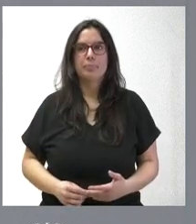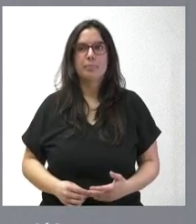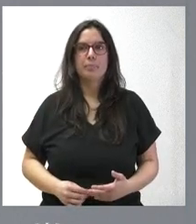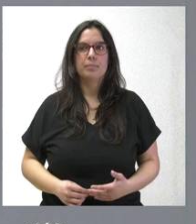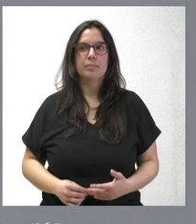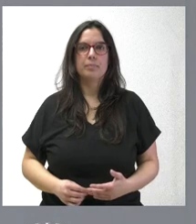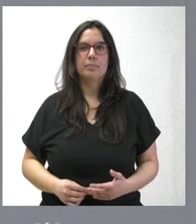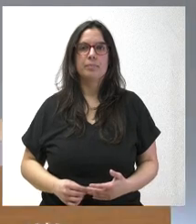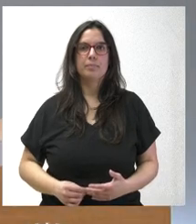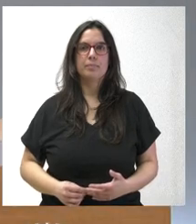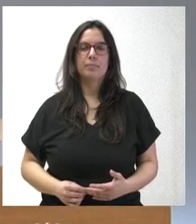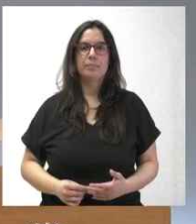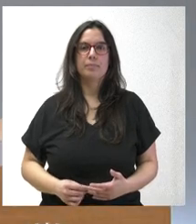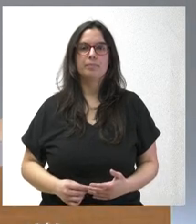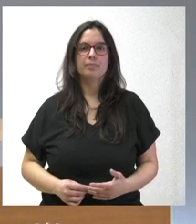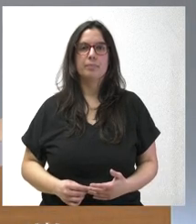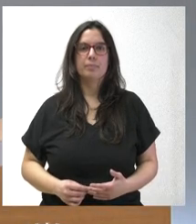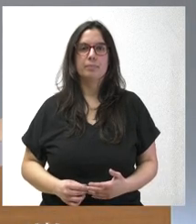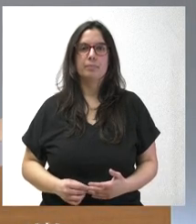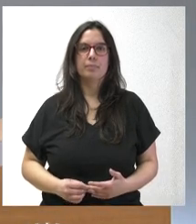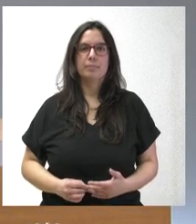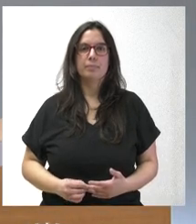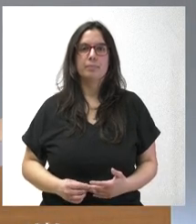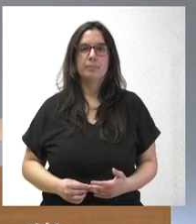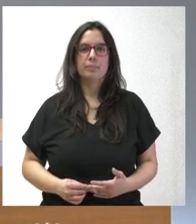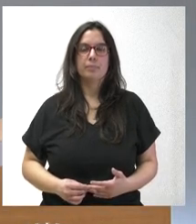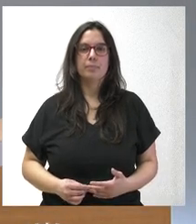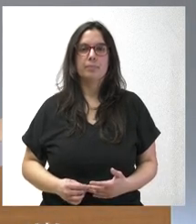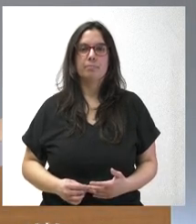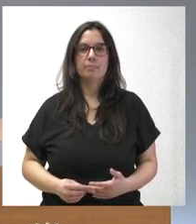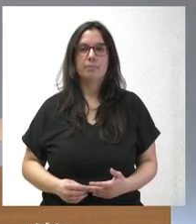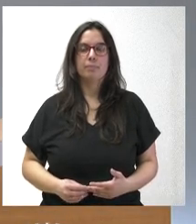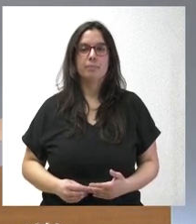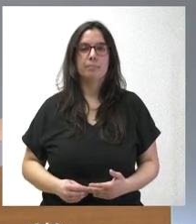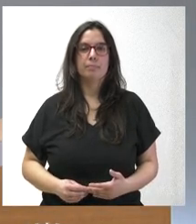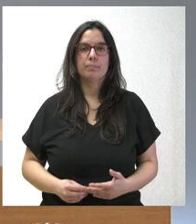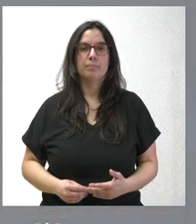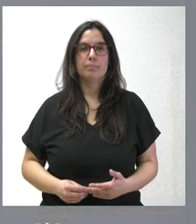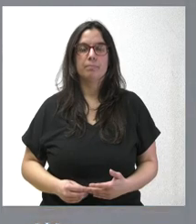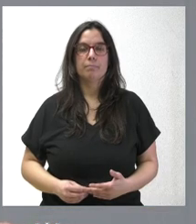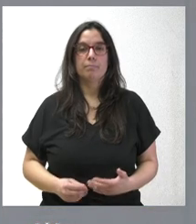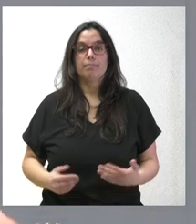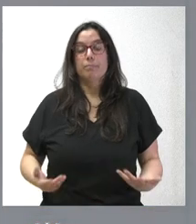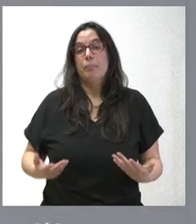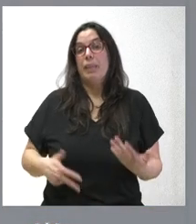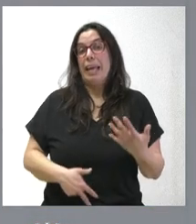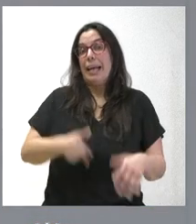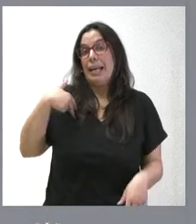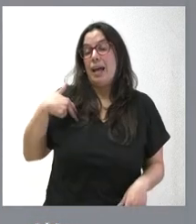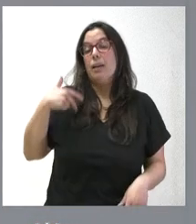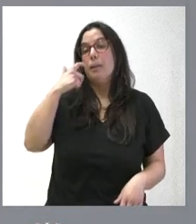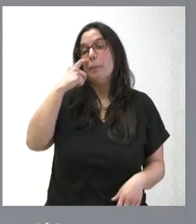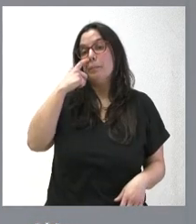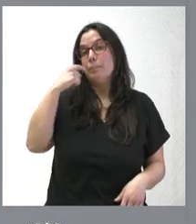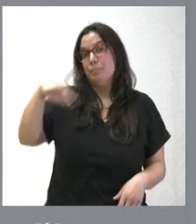plan que han evaluado, qué resultados ha dado, cómo están los servicios públicos? Bueno, en general saben ustedes que el objetivo